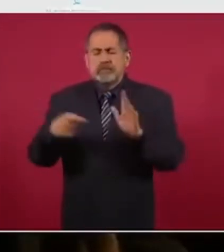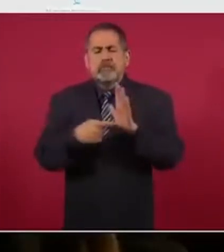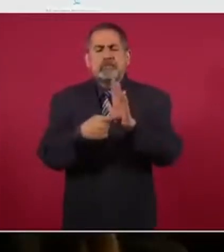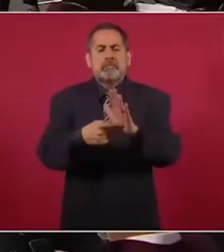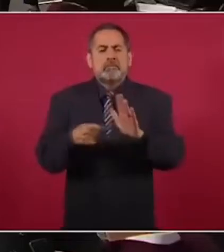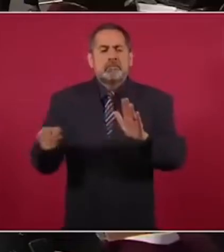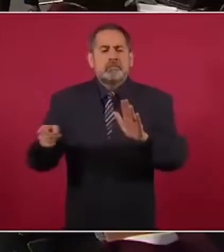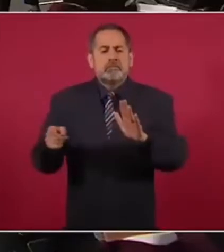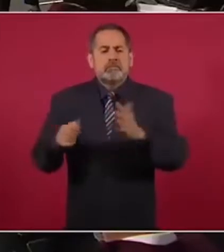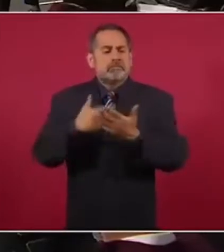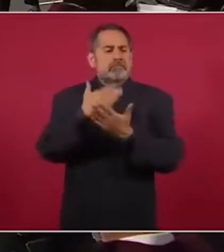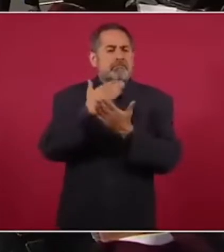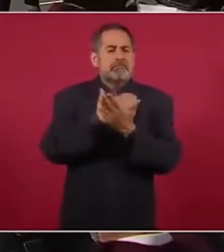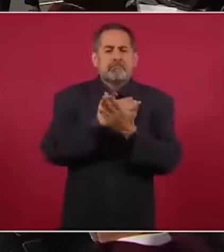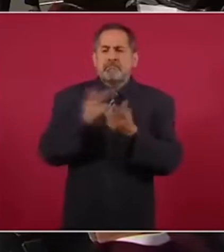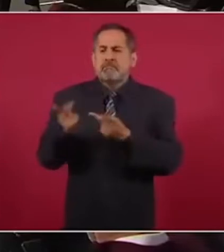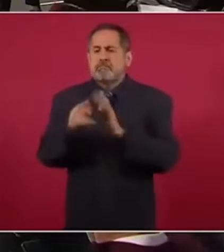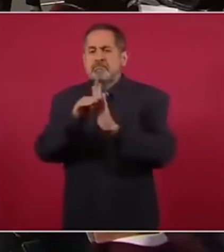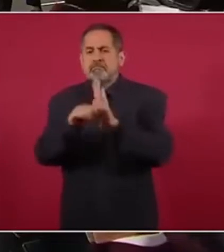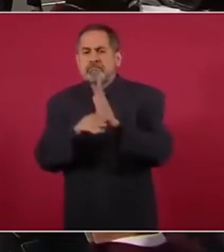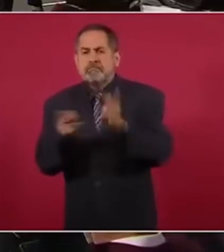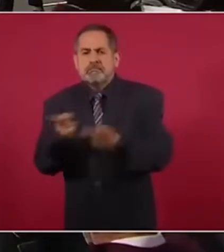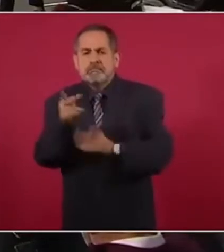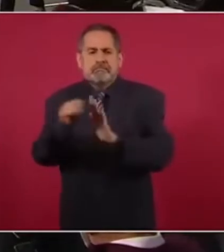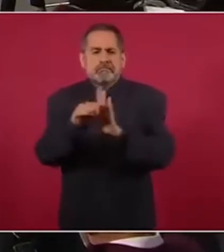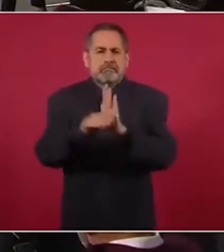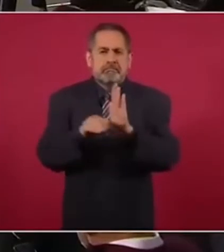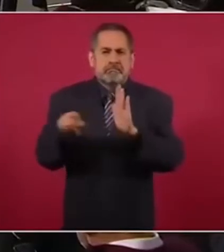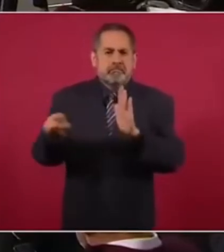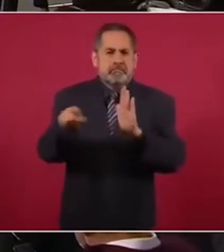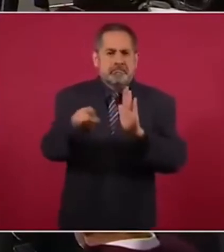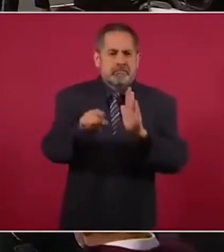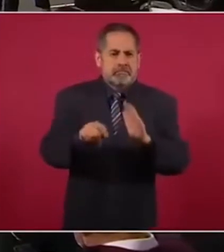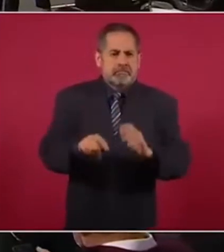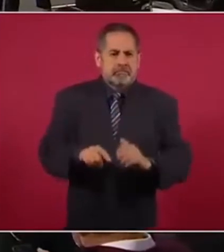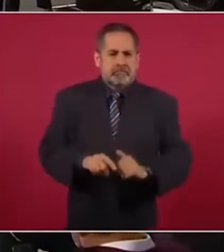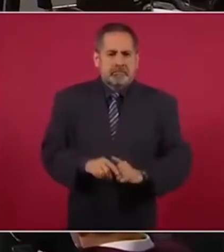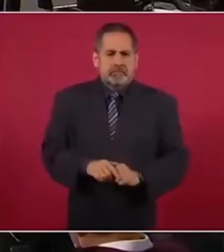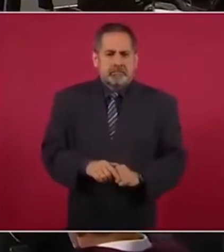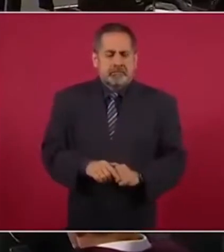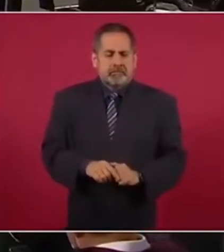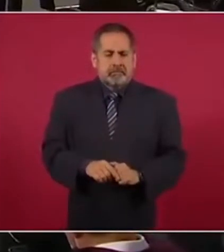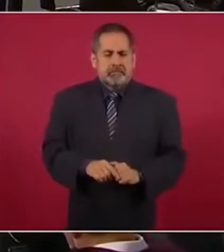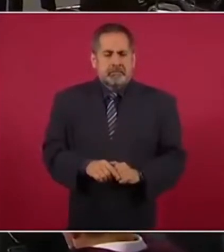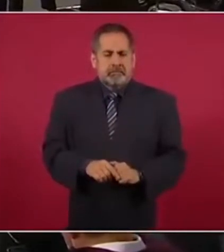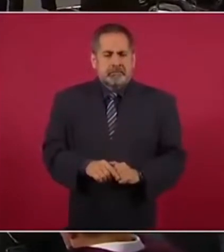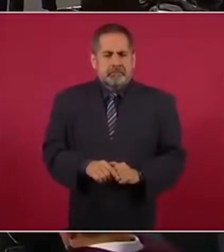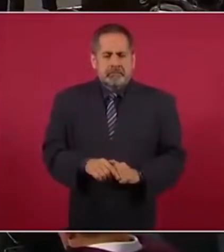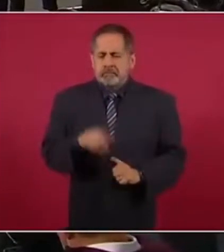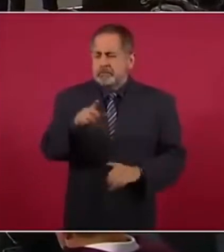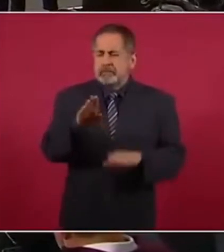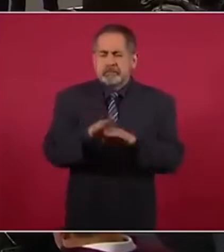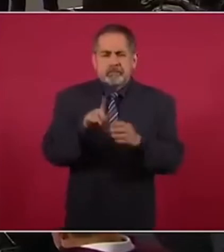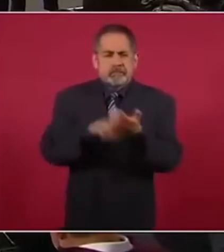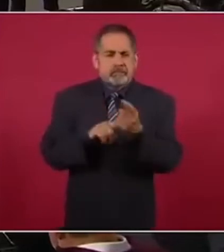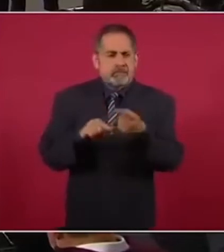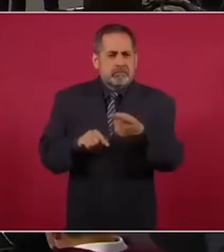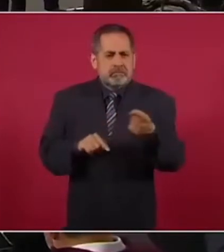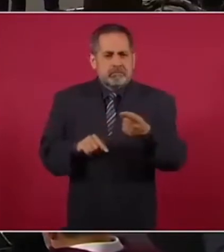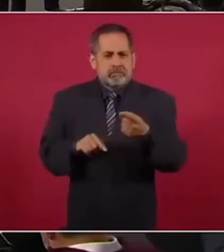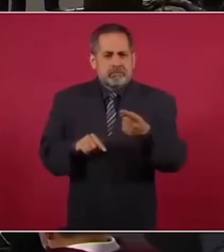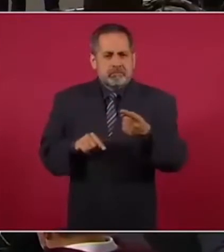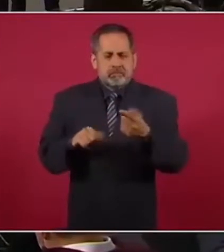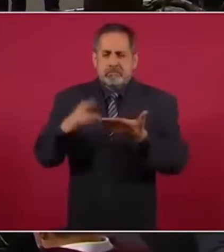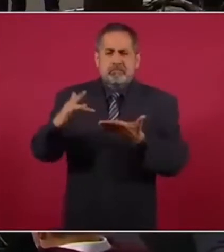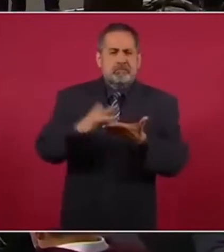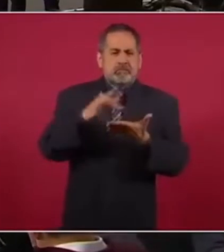una encuesta de cómo nos está